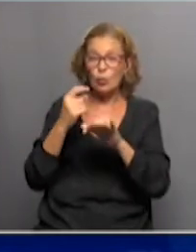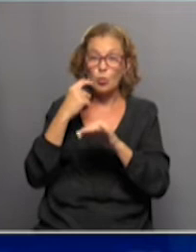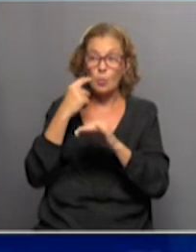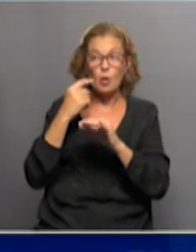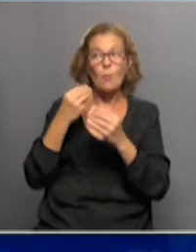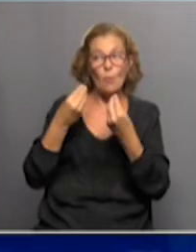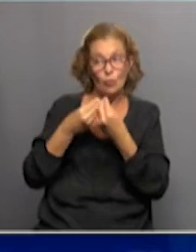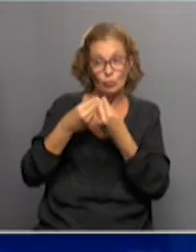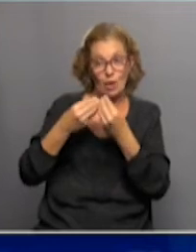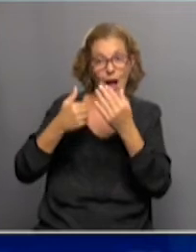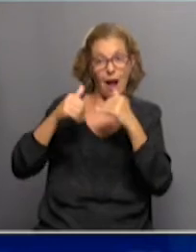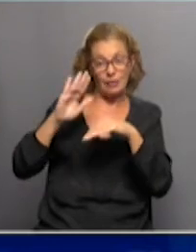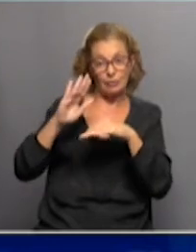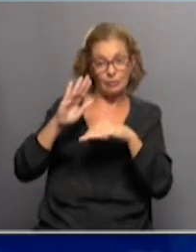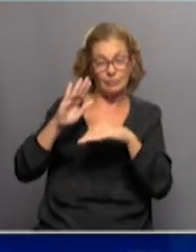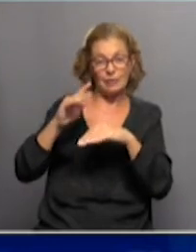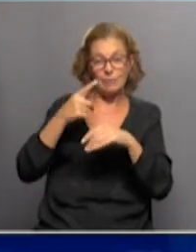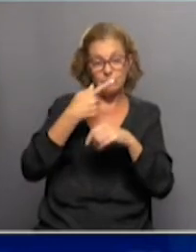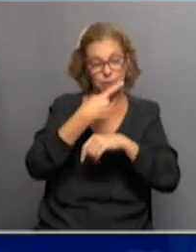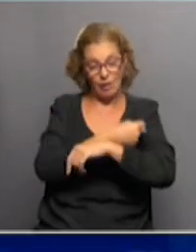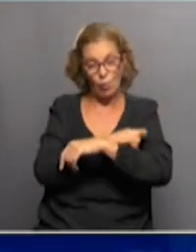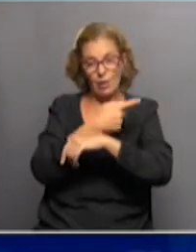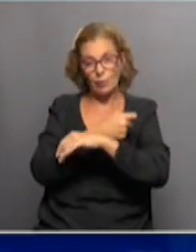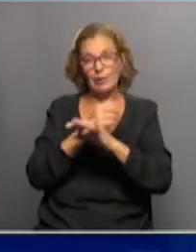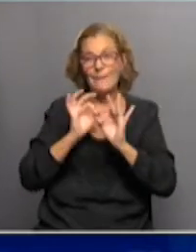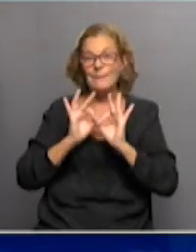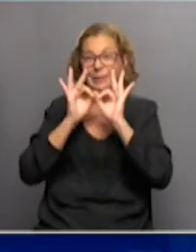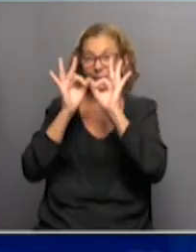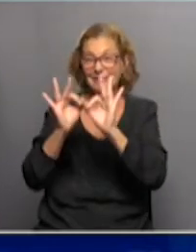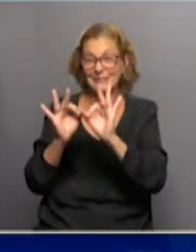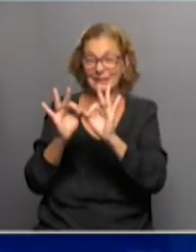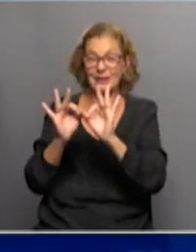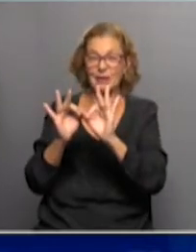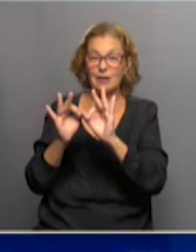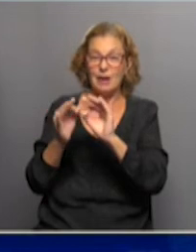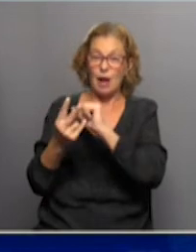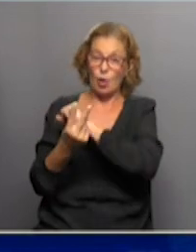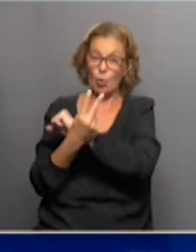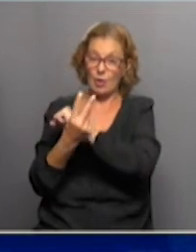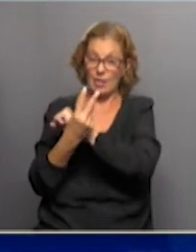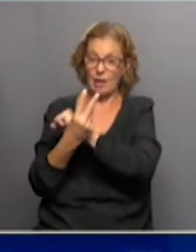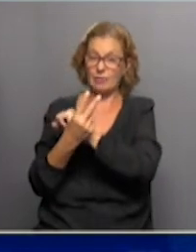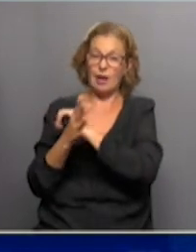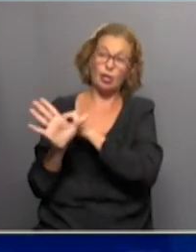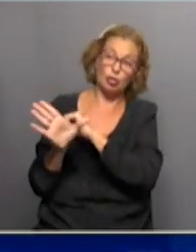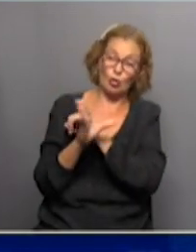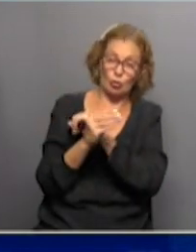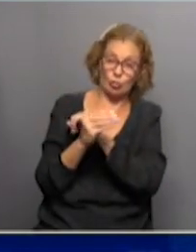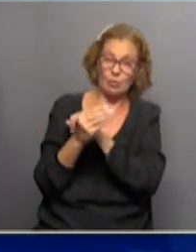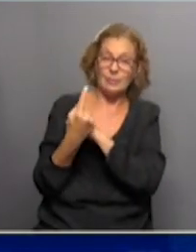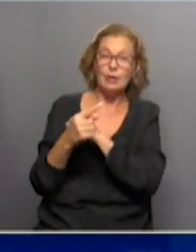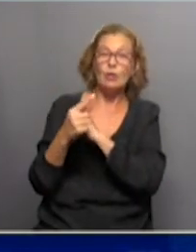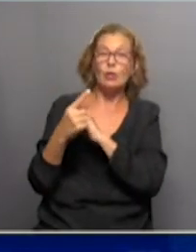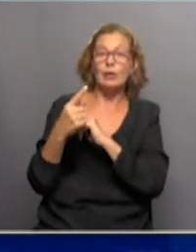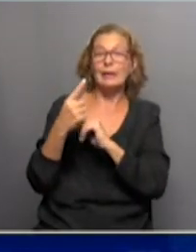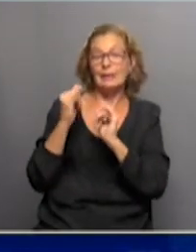alto de inmunizaciones para llegar a la tan ansiada inmunidad de rebaño. Lo que sí se está viendo